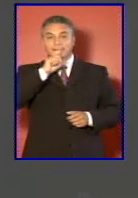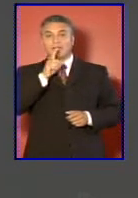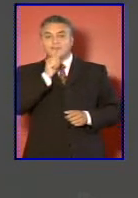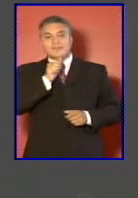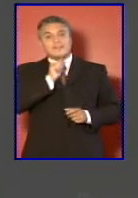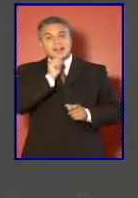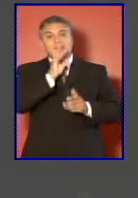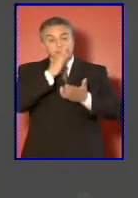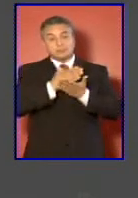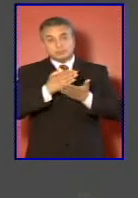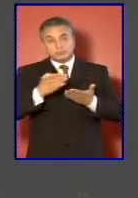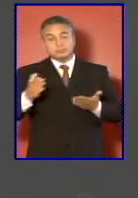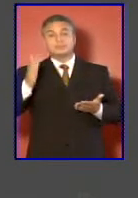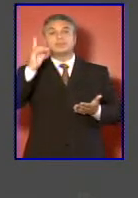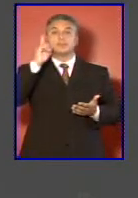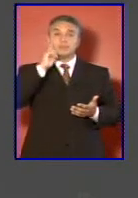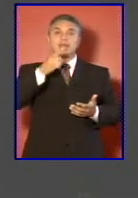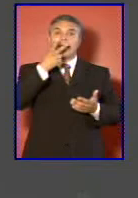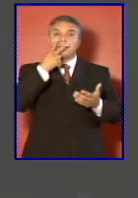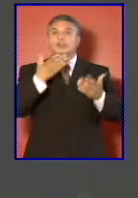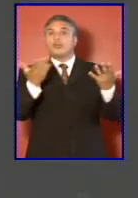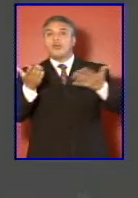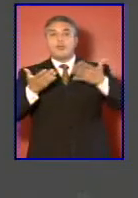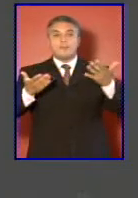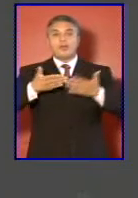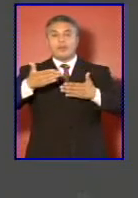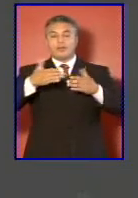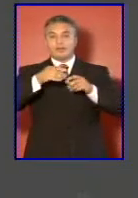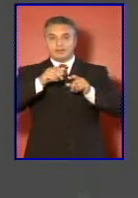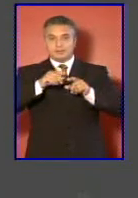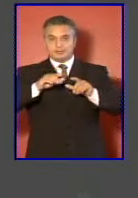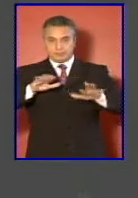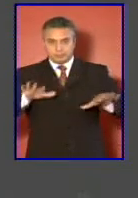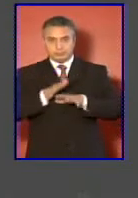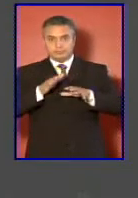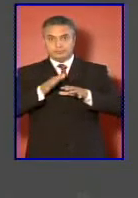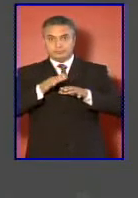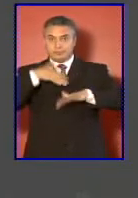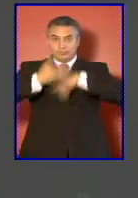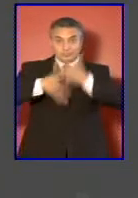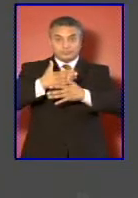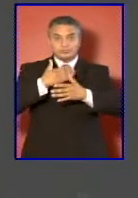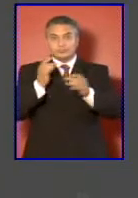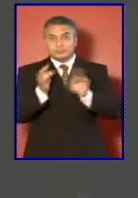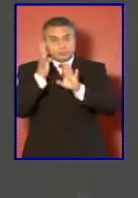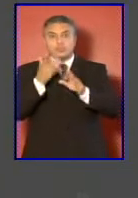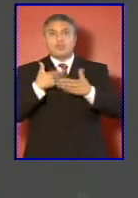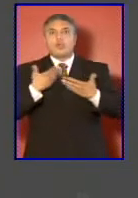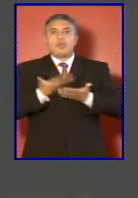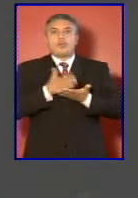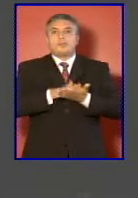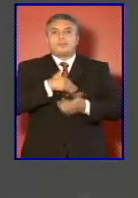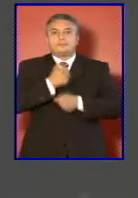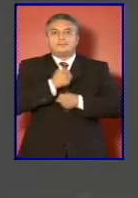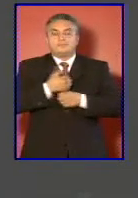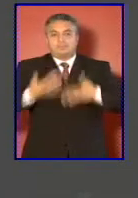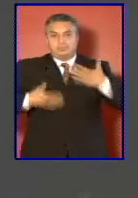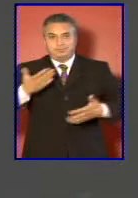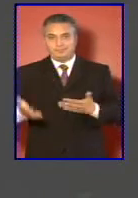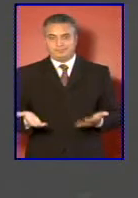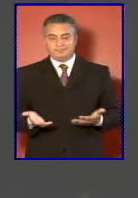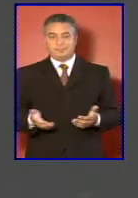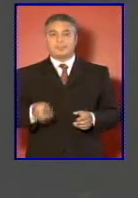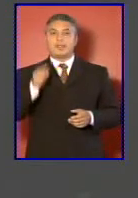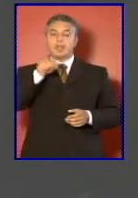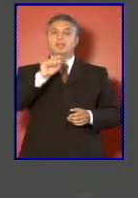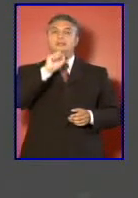para medir la reacción y capacidad de acción frente a desastres naturales. Segundo aspecto